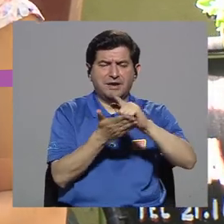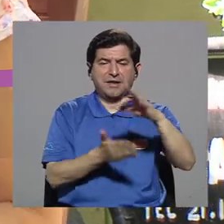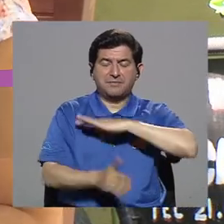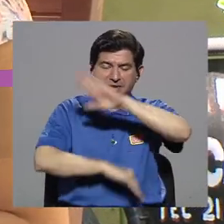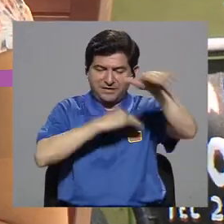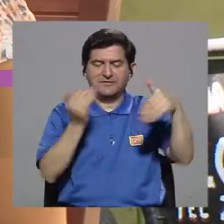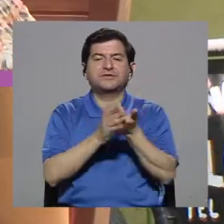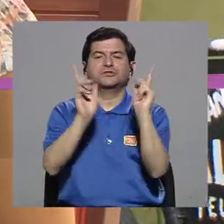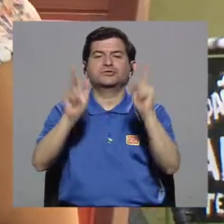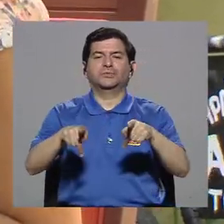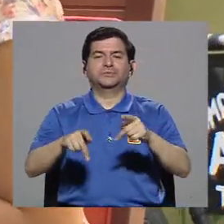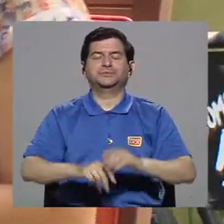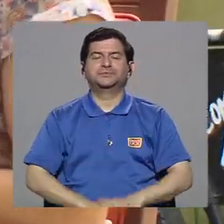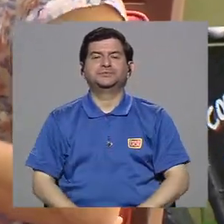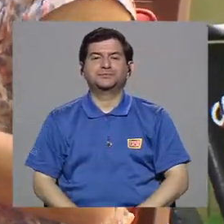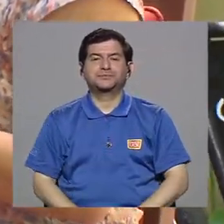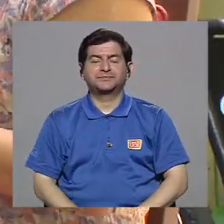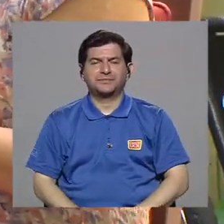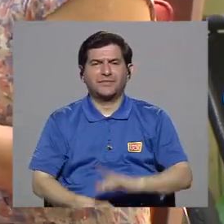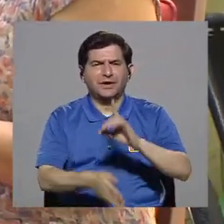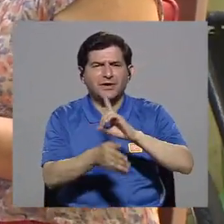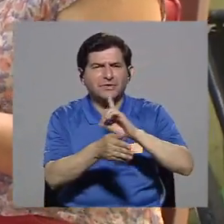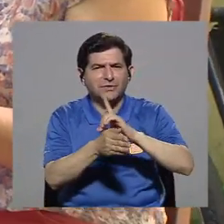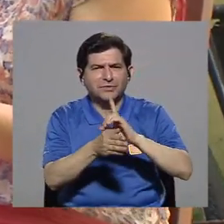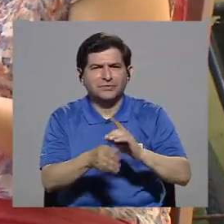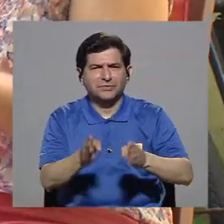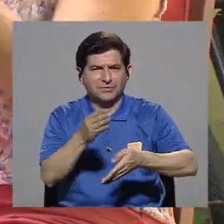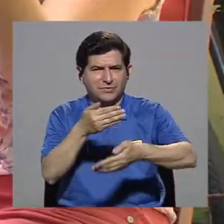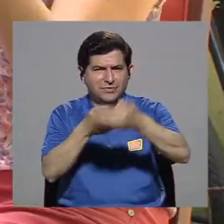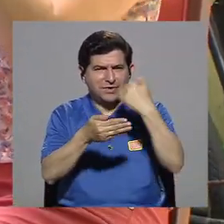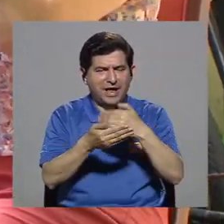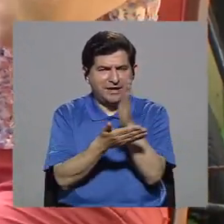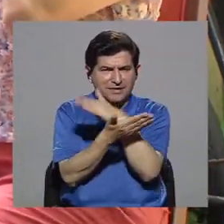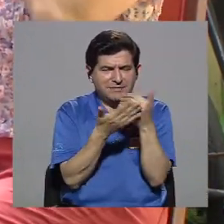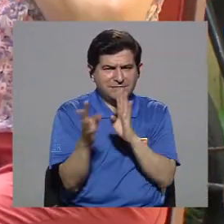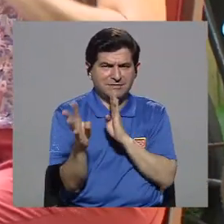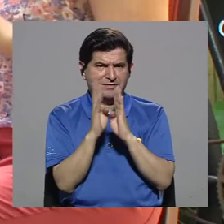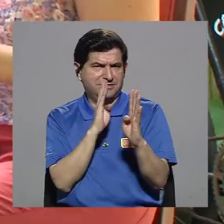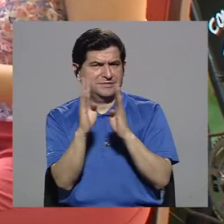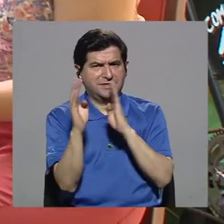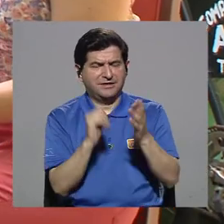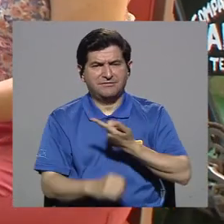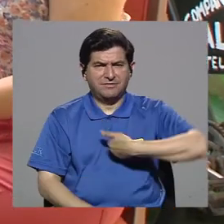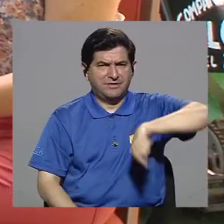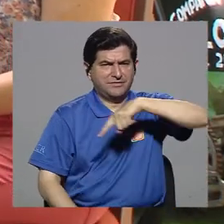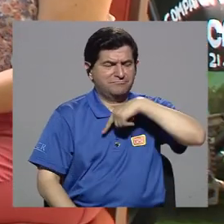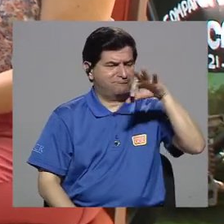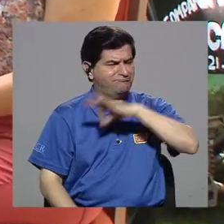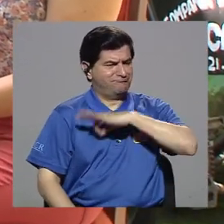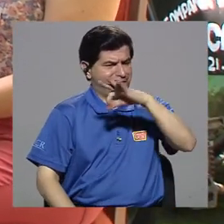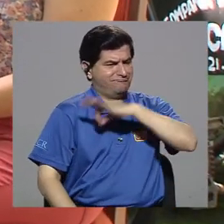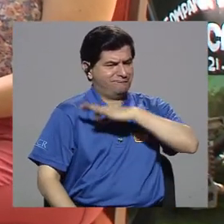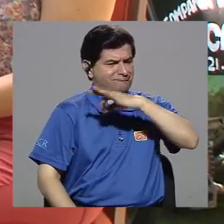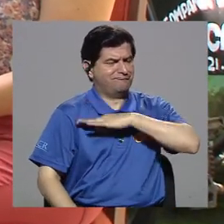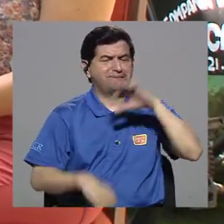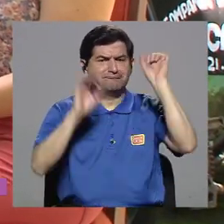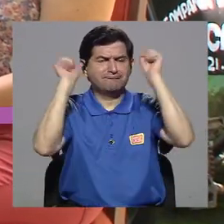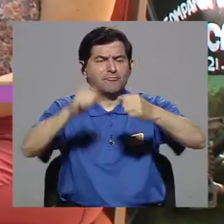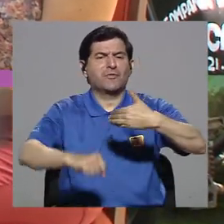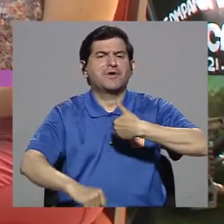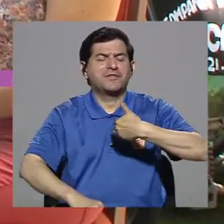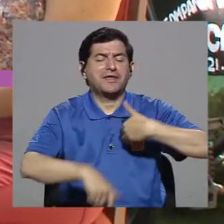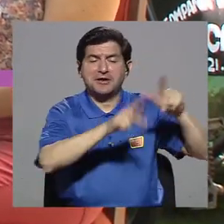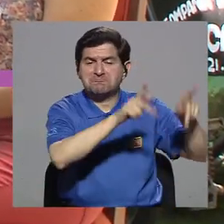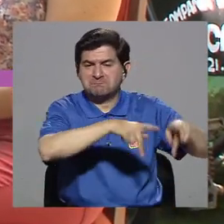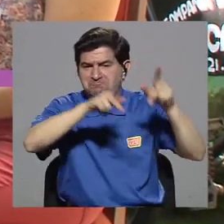limpias, bienestar para todos. Doctor, comentamos entonces un poco en el segmento anterior acerca de los beneficios que